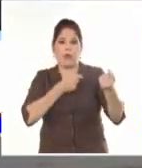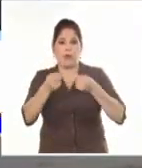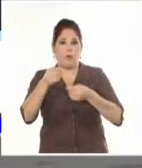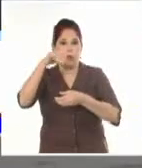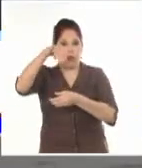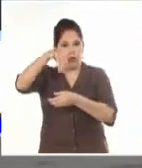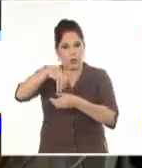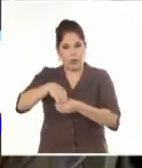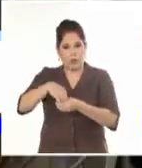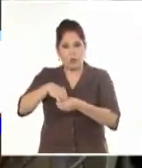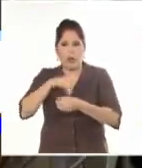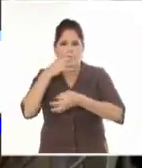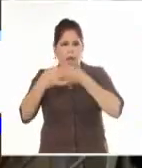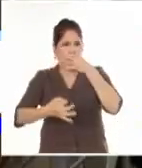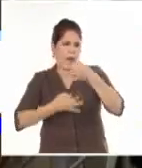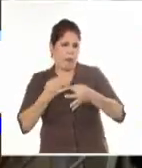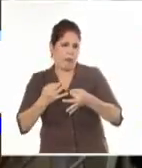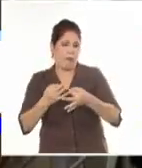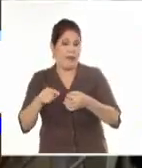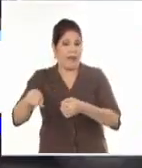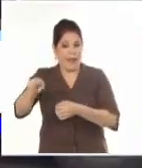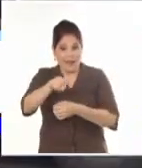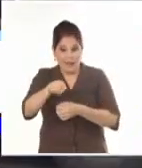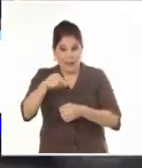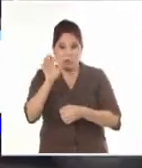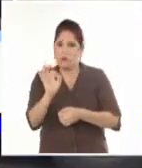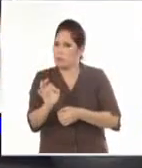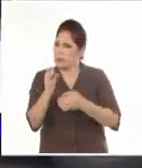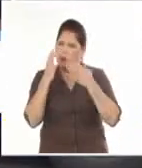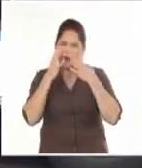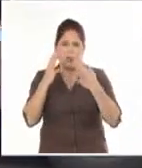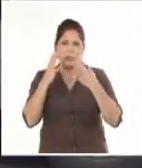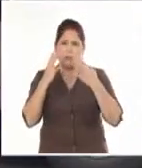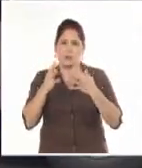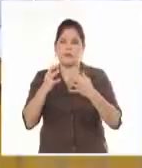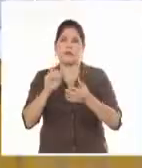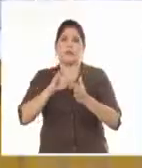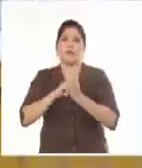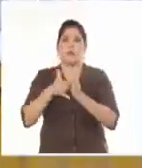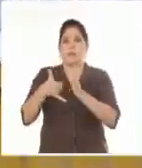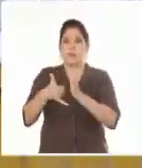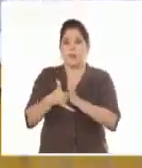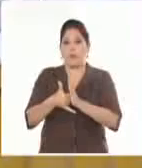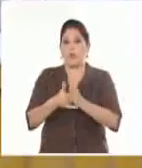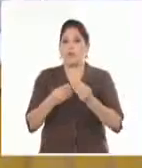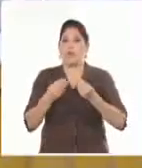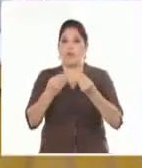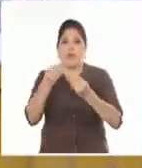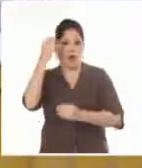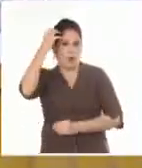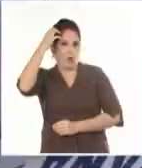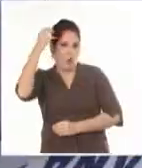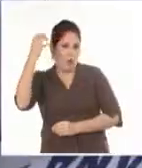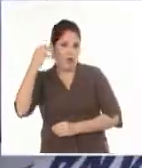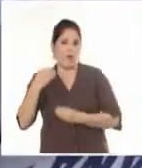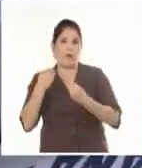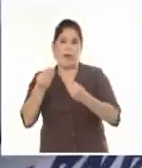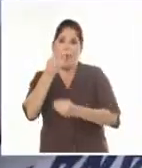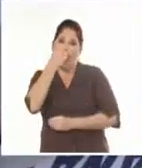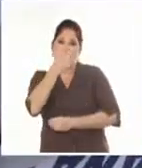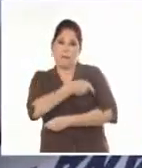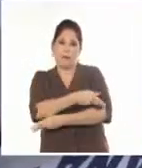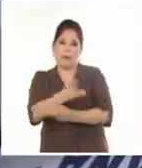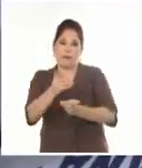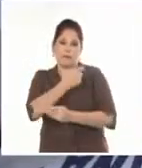han señalado que estas operaciones son parte de la proyección que confiere el gobierno para llevar alimentos a la